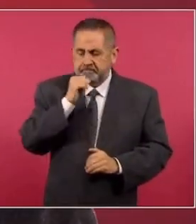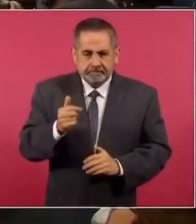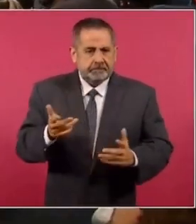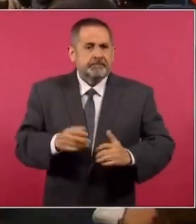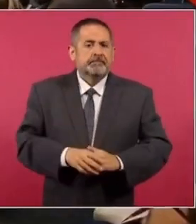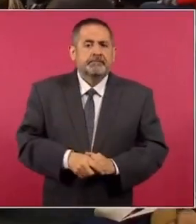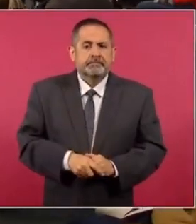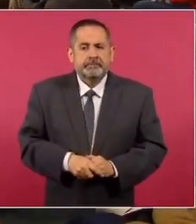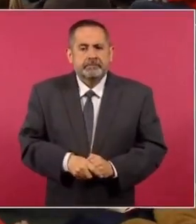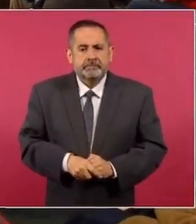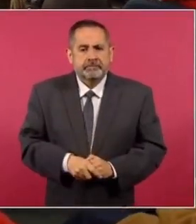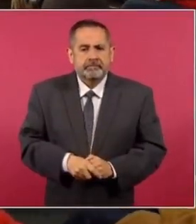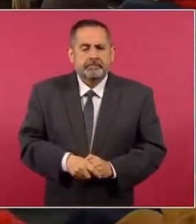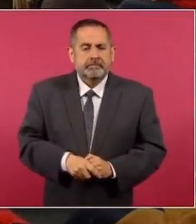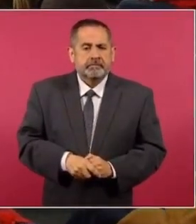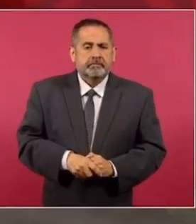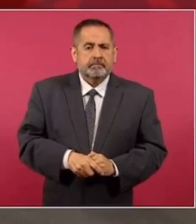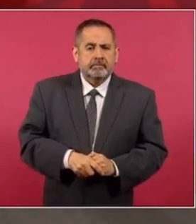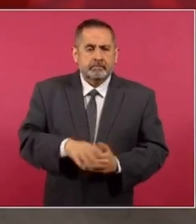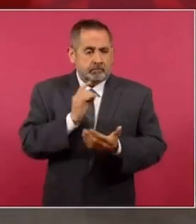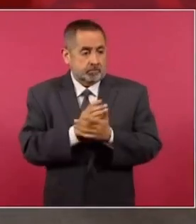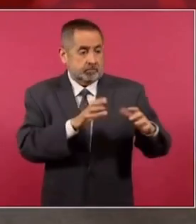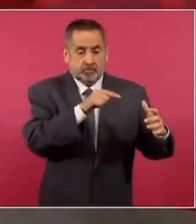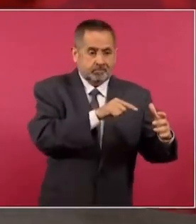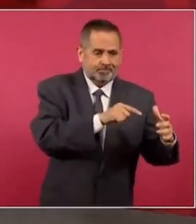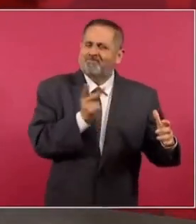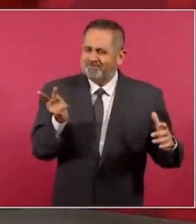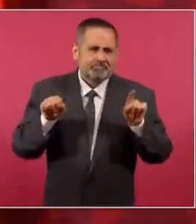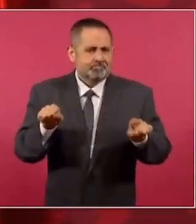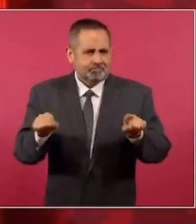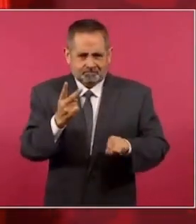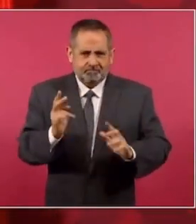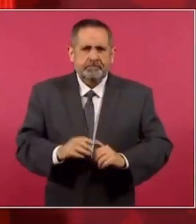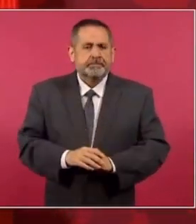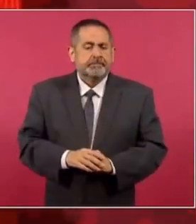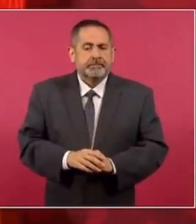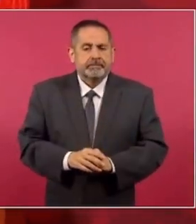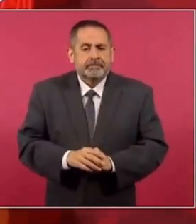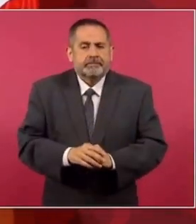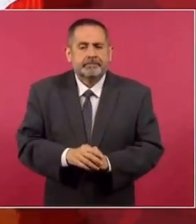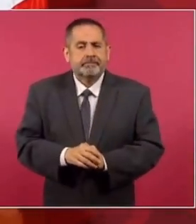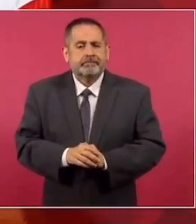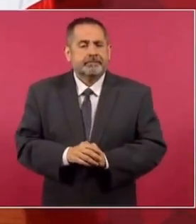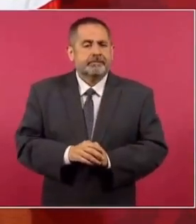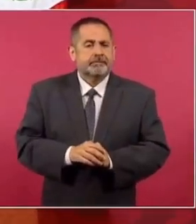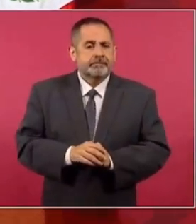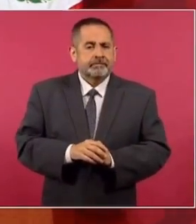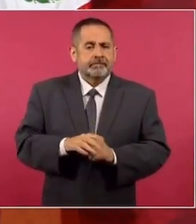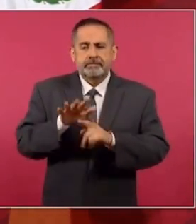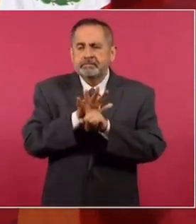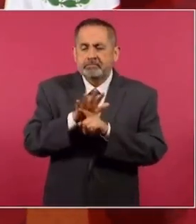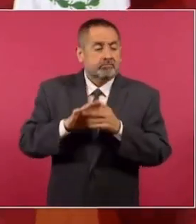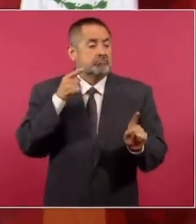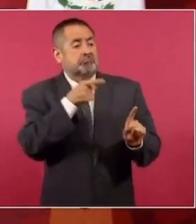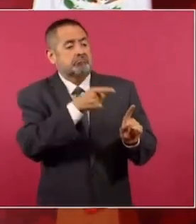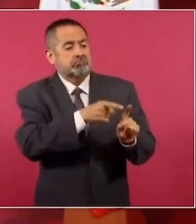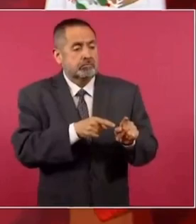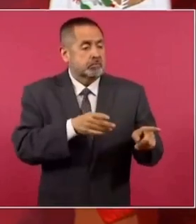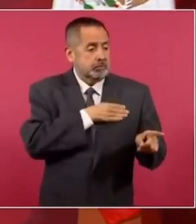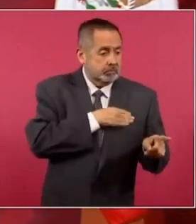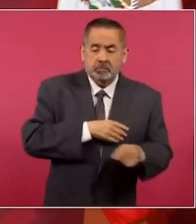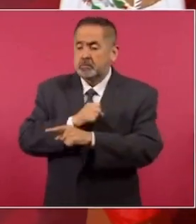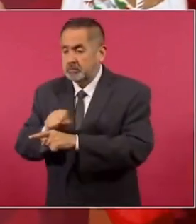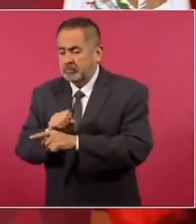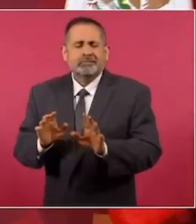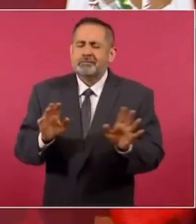fácil y no es una parte, son las dos partes, porque no se trata de maniqueísmo, de buenos y malos.